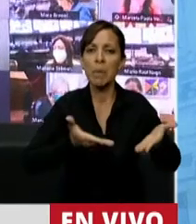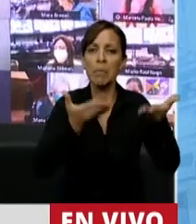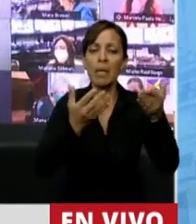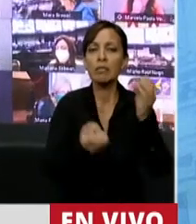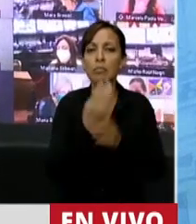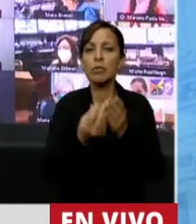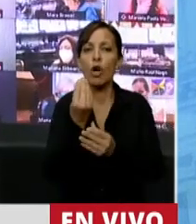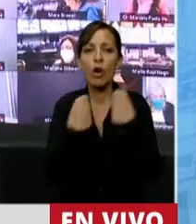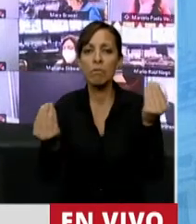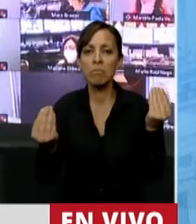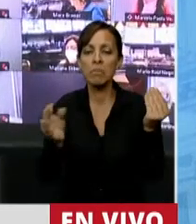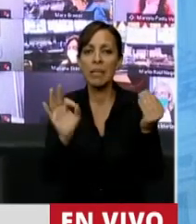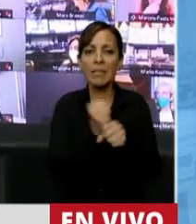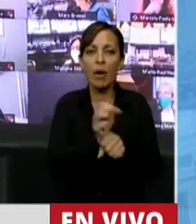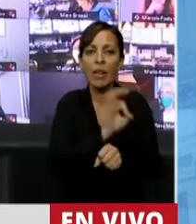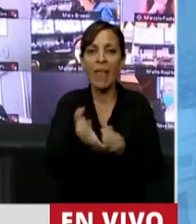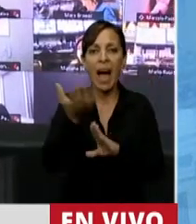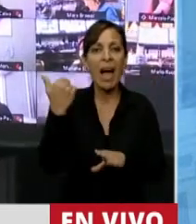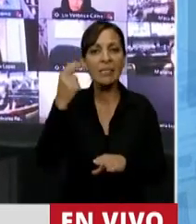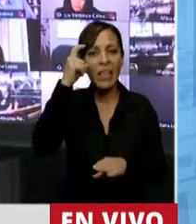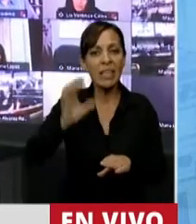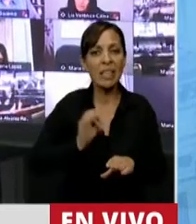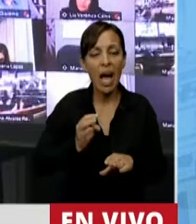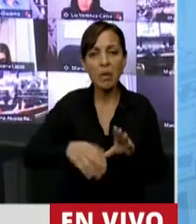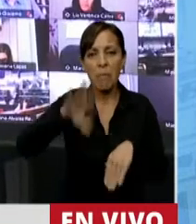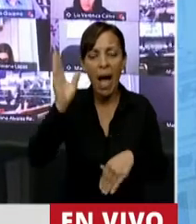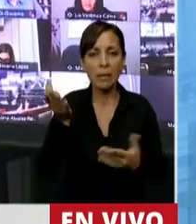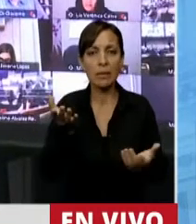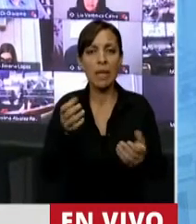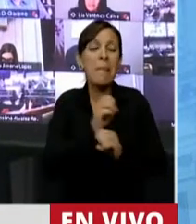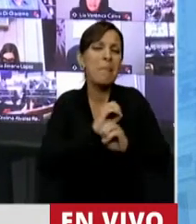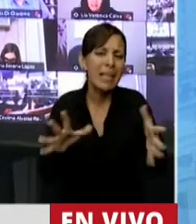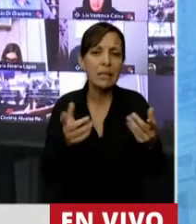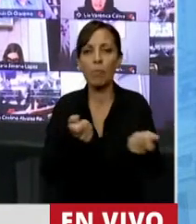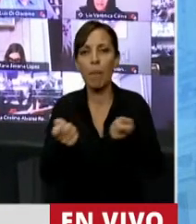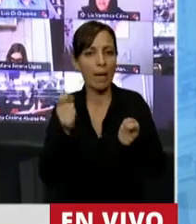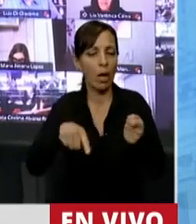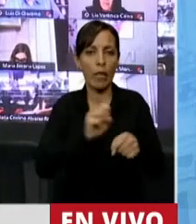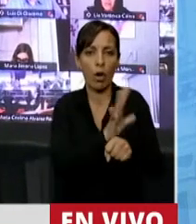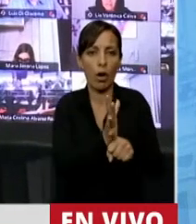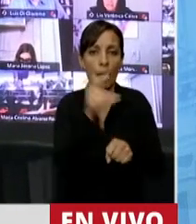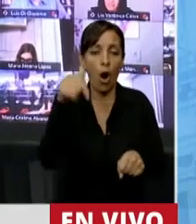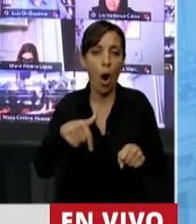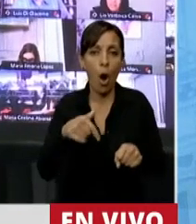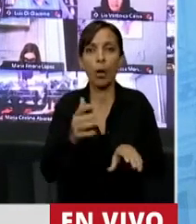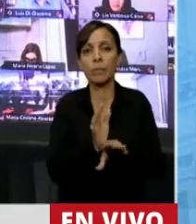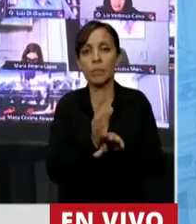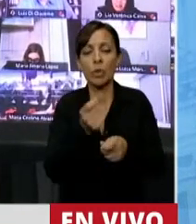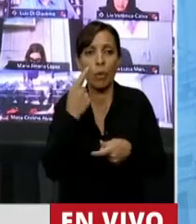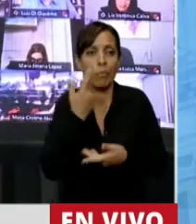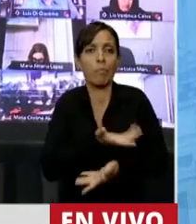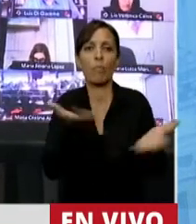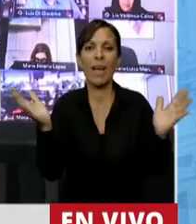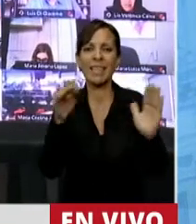genera empleo genuino desde hace más de una década. El pésimo manejo que se hizo de la pandemia, que hoy nos ubica en